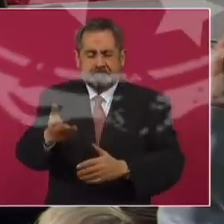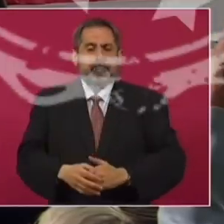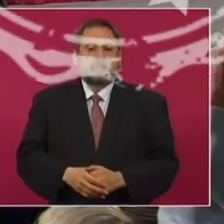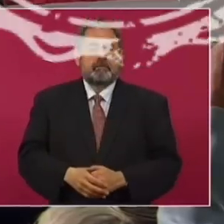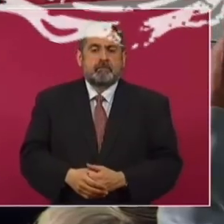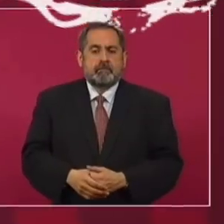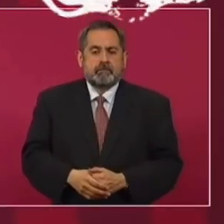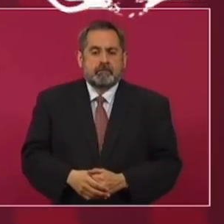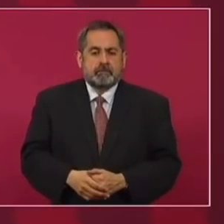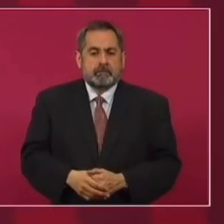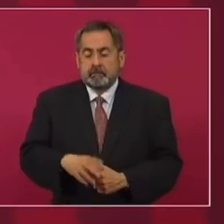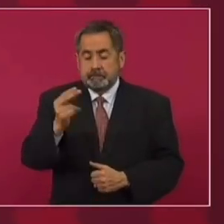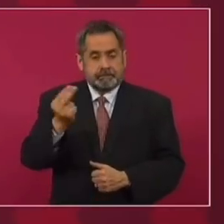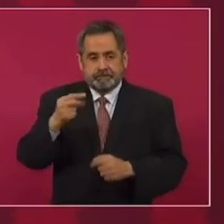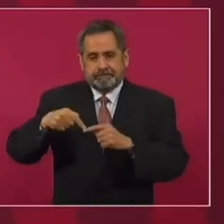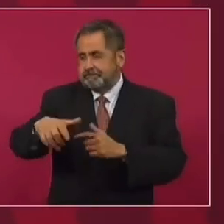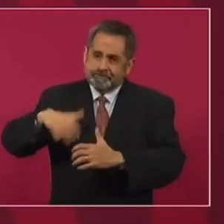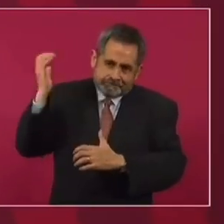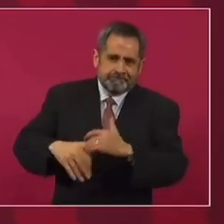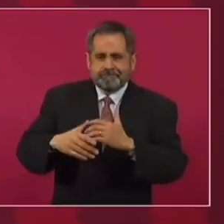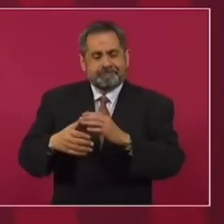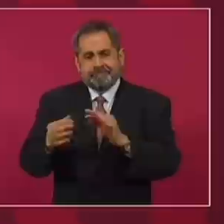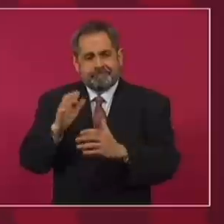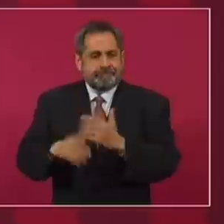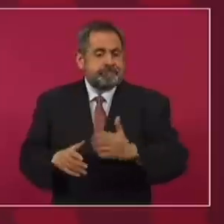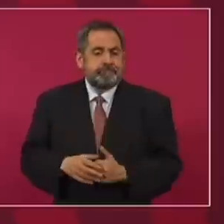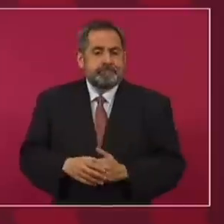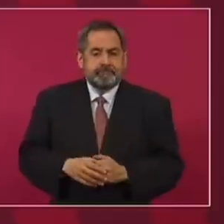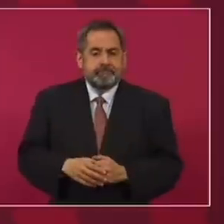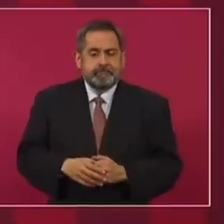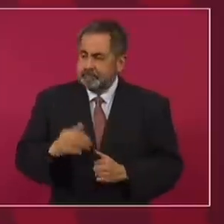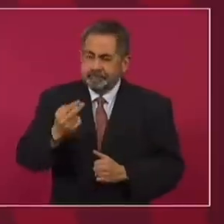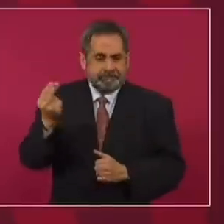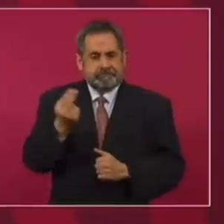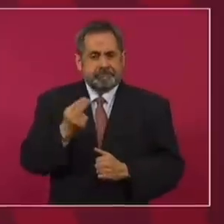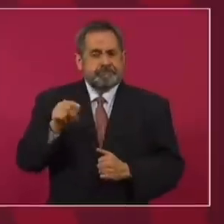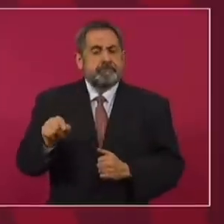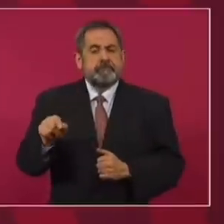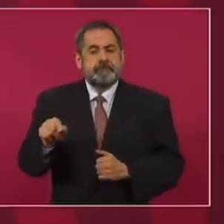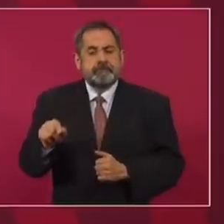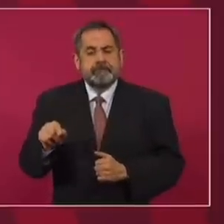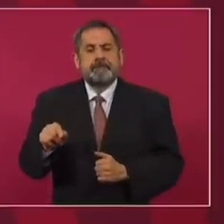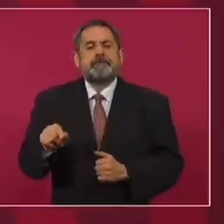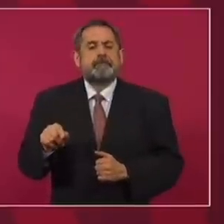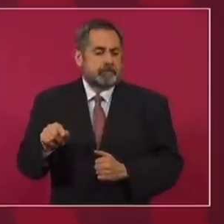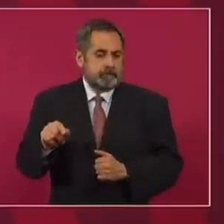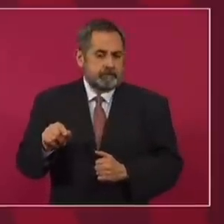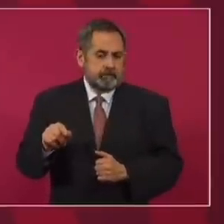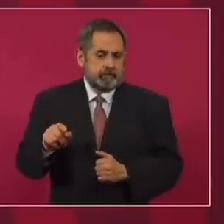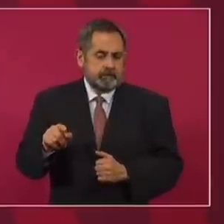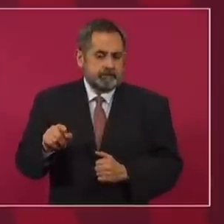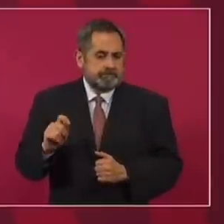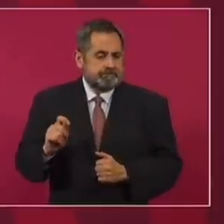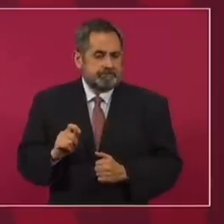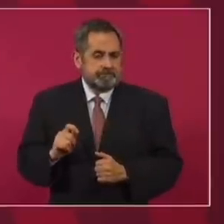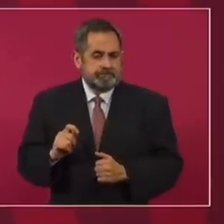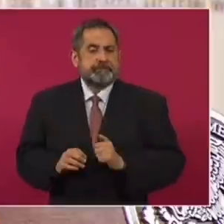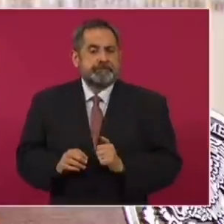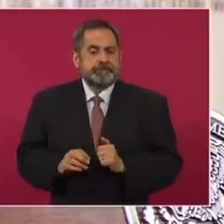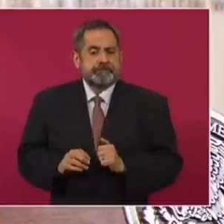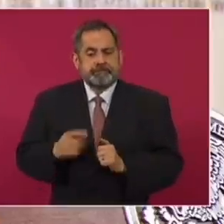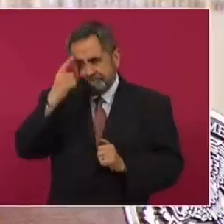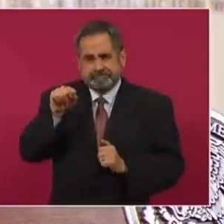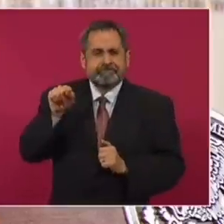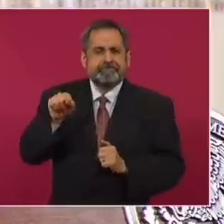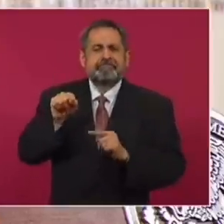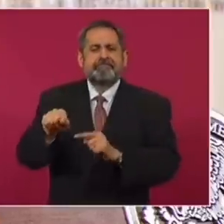Es que necesitamos terminar estas obras y necesitamos responsables